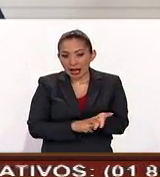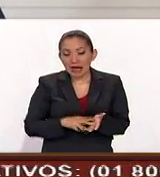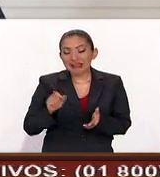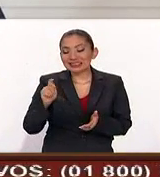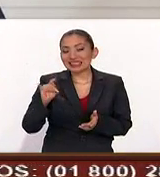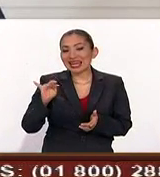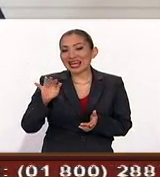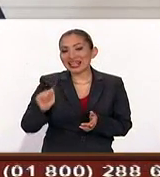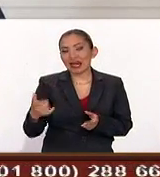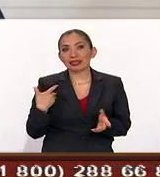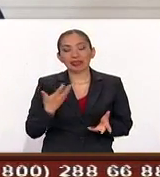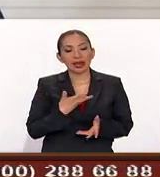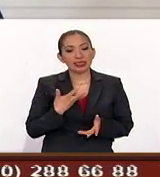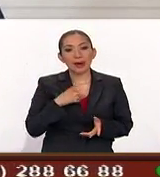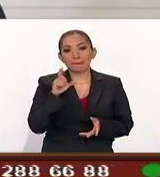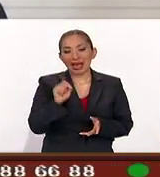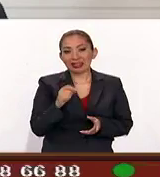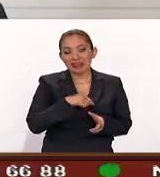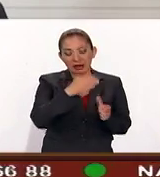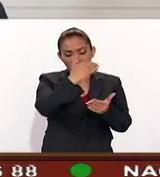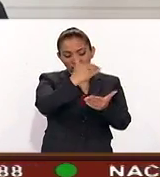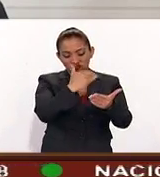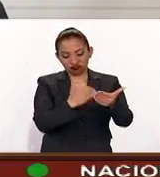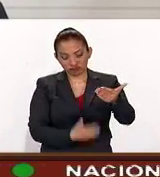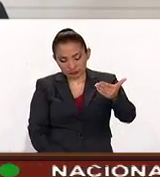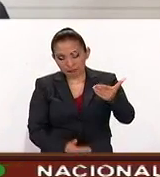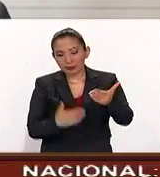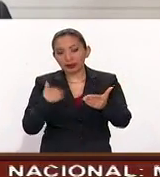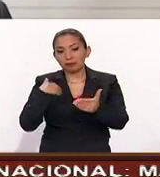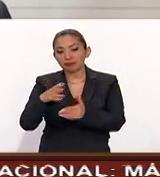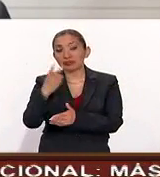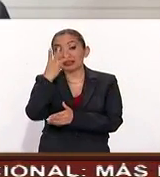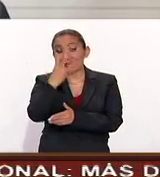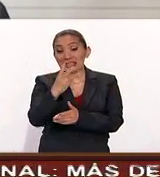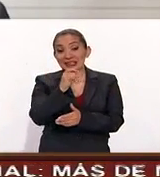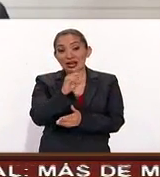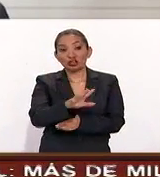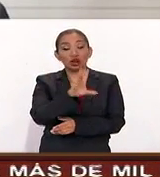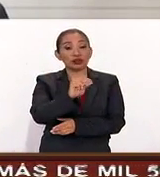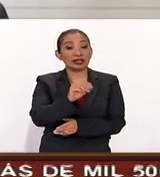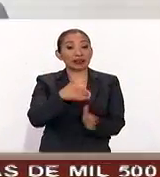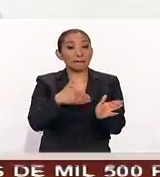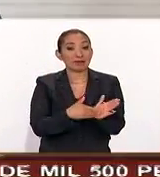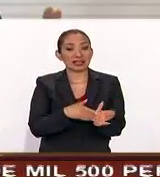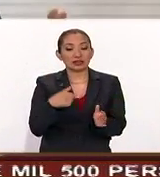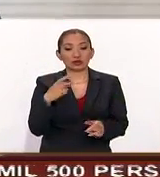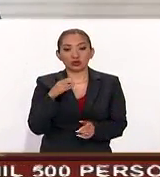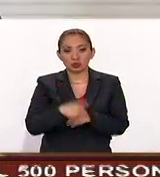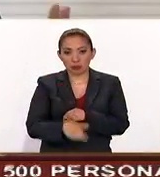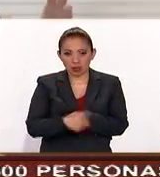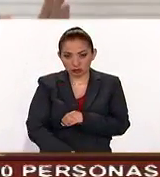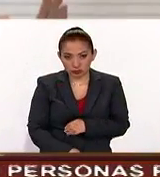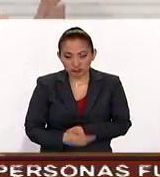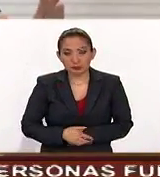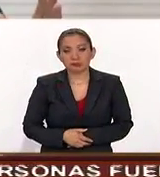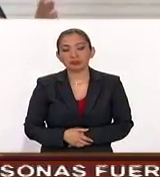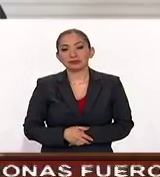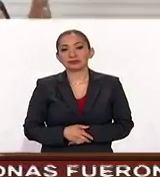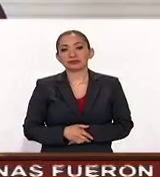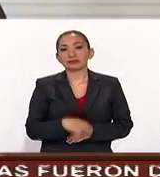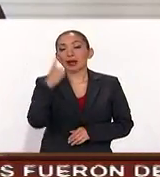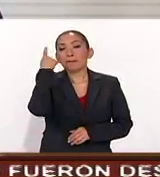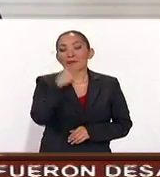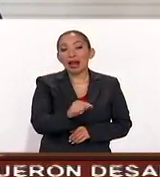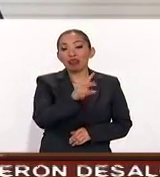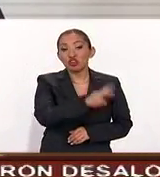consta de 20 cachitos y son tres series, son 80 mil números. Y para que se